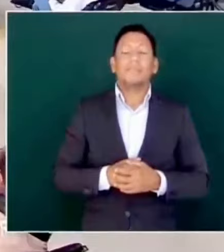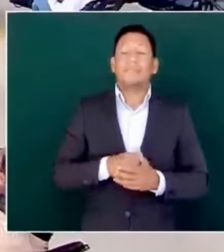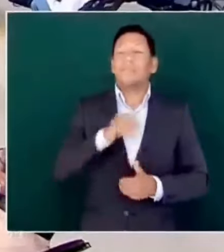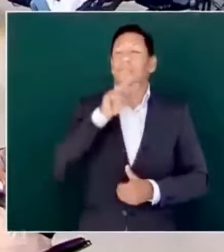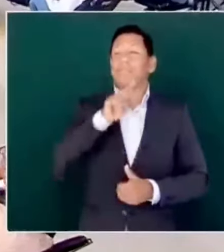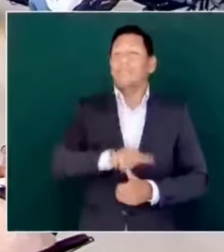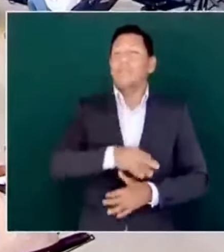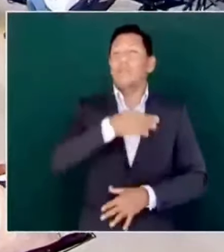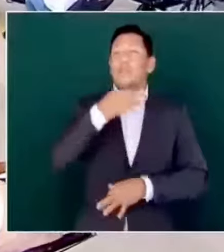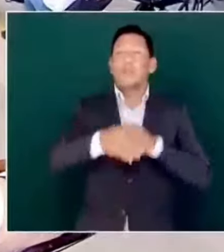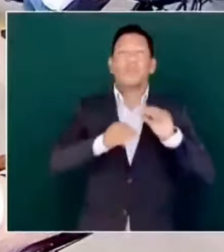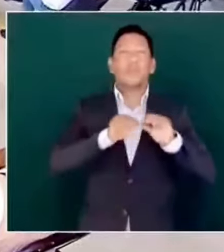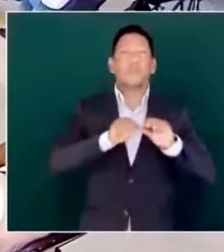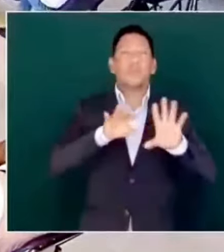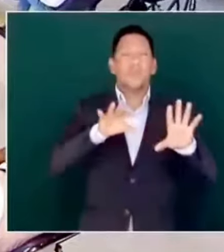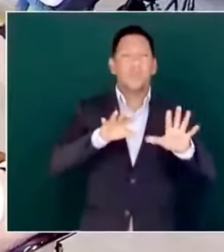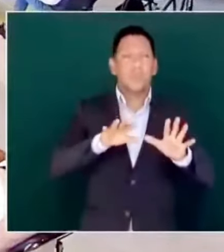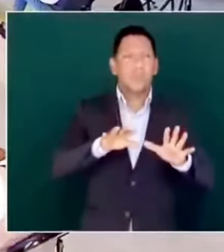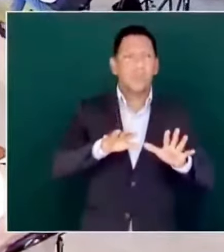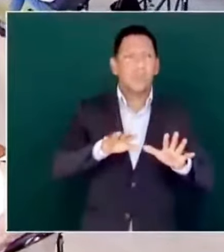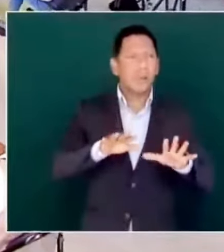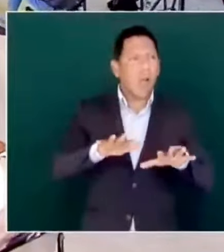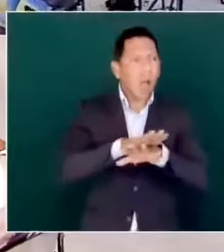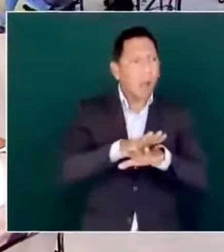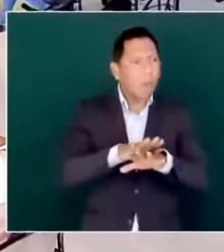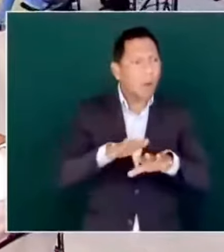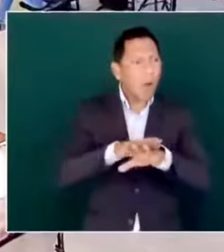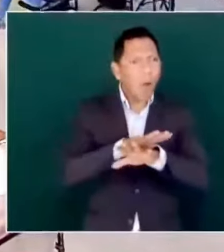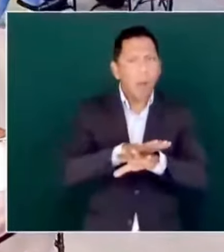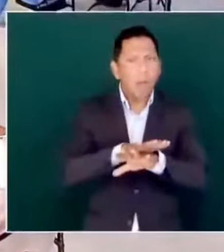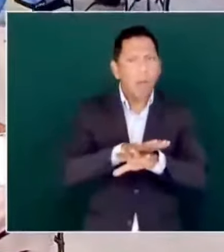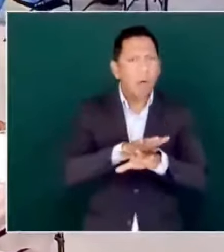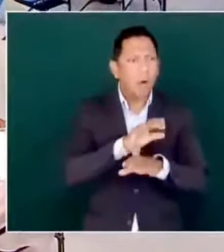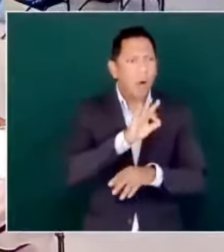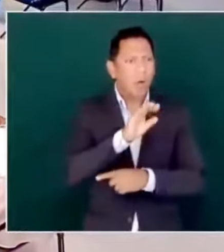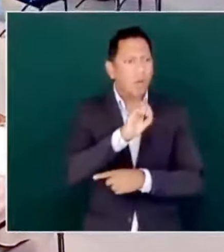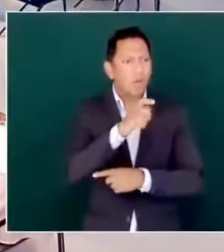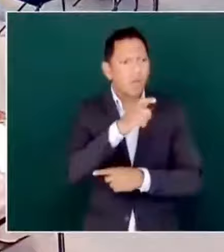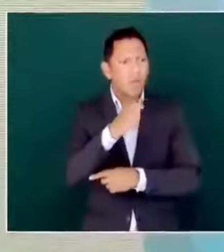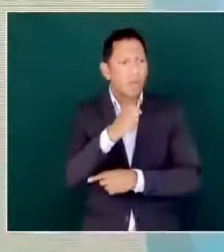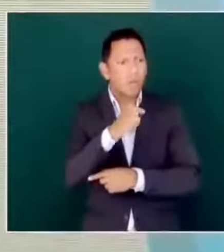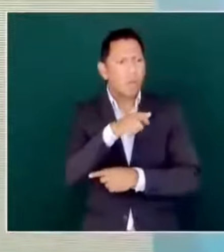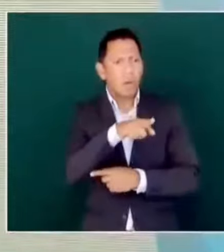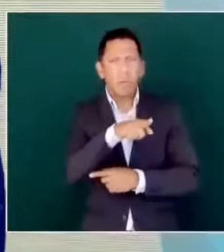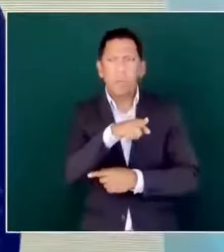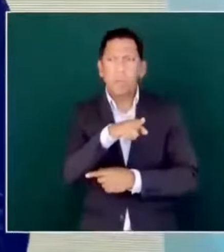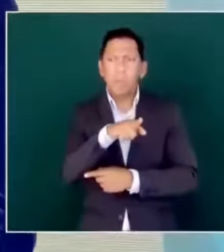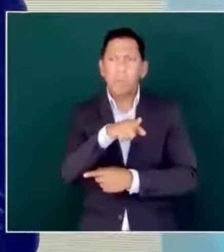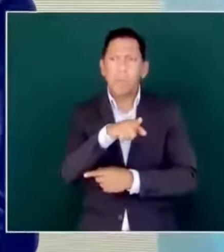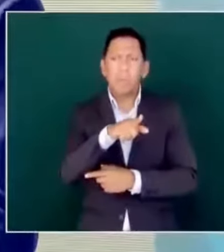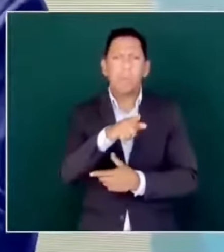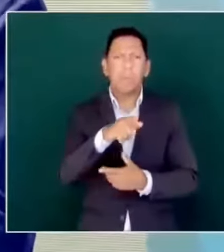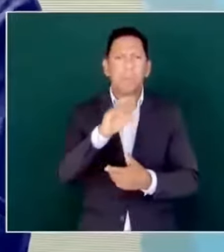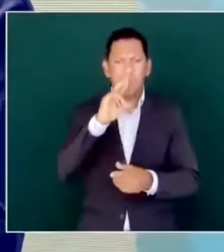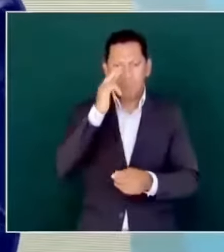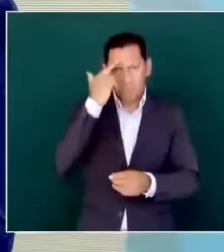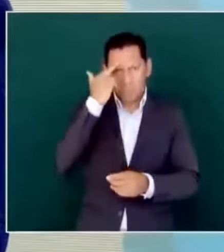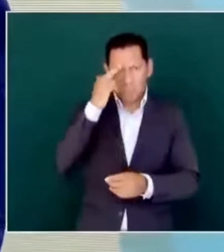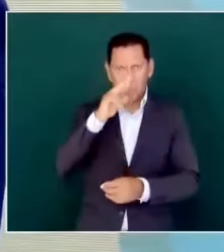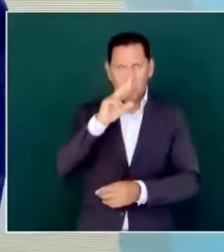Ahí viene el cambio con Fox, cuando estaba Roberto Hernández,